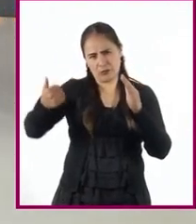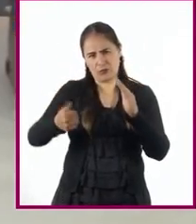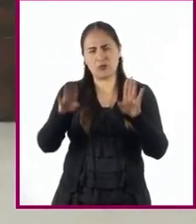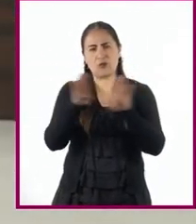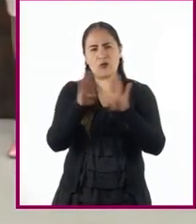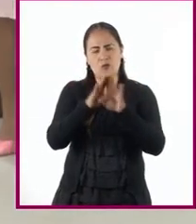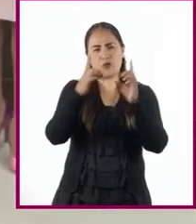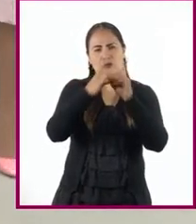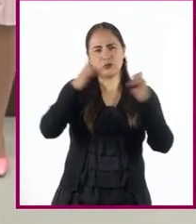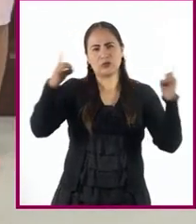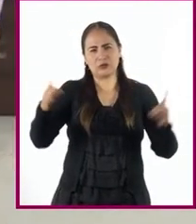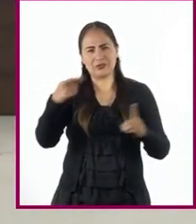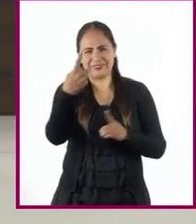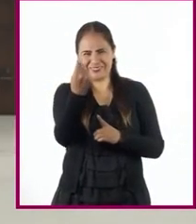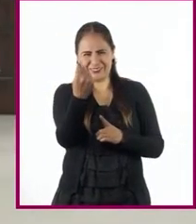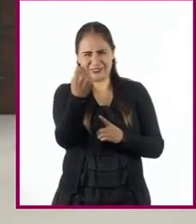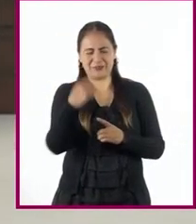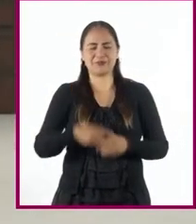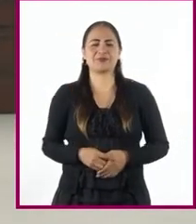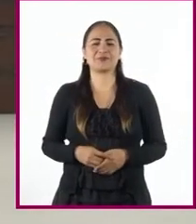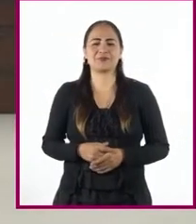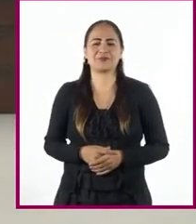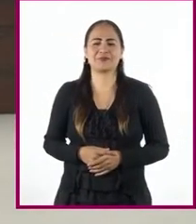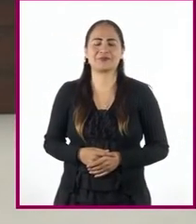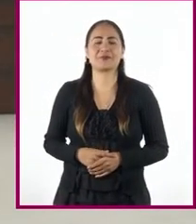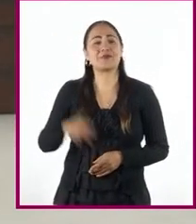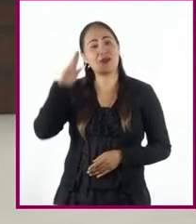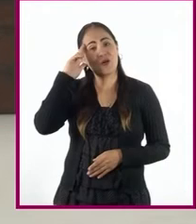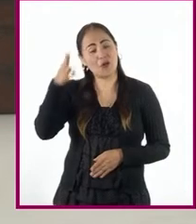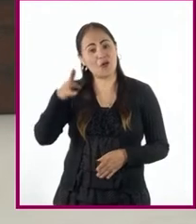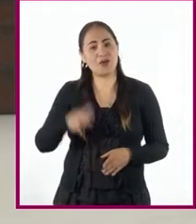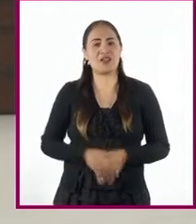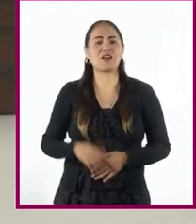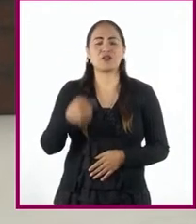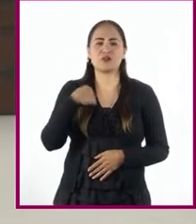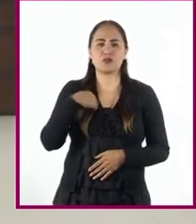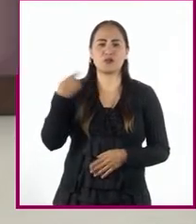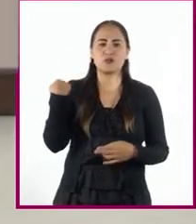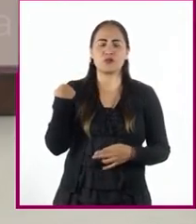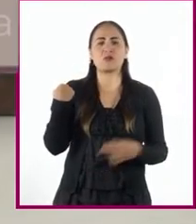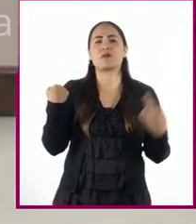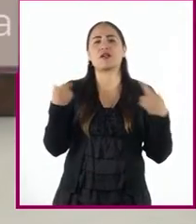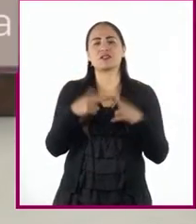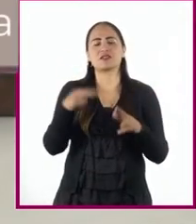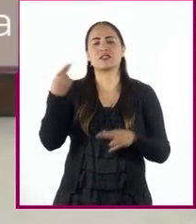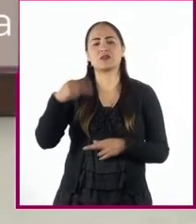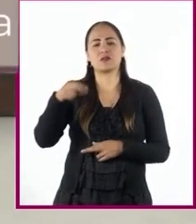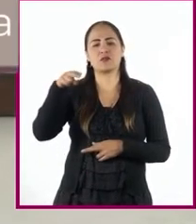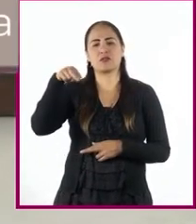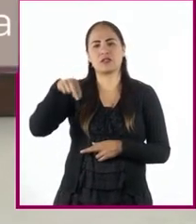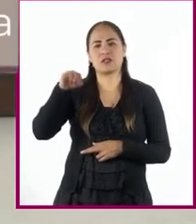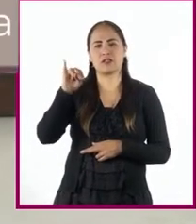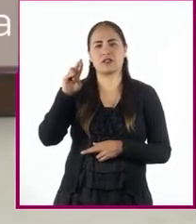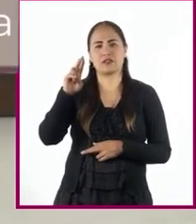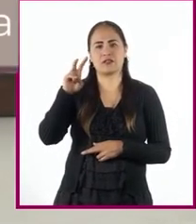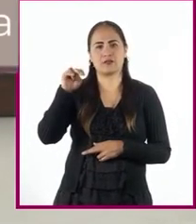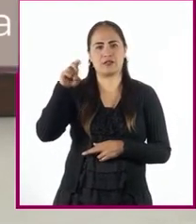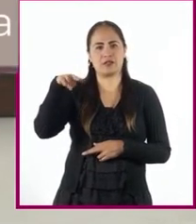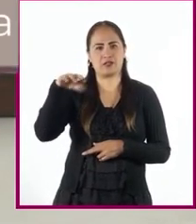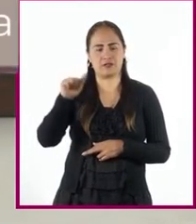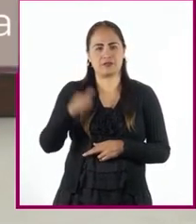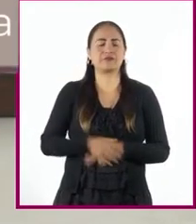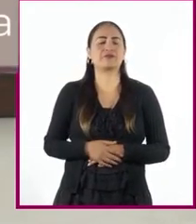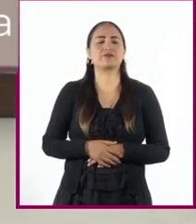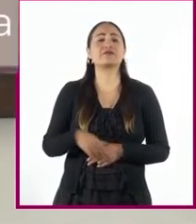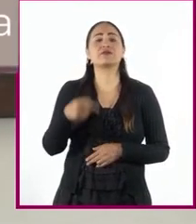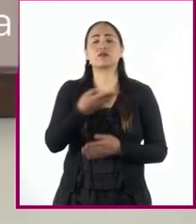a distancia. ¿Qué tal? Yo soy la maestra Nirvana Galicia. Para cuidarnos a nosotros mismos y a quienes nos